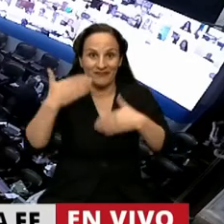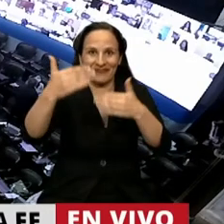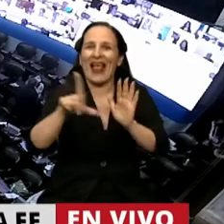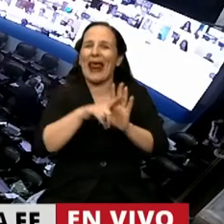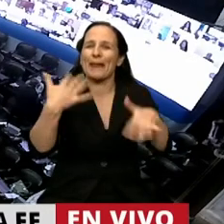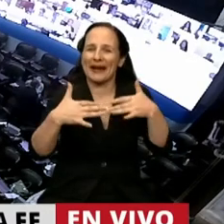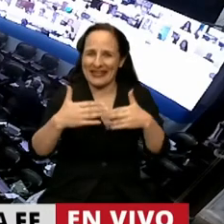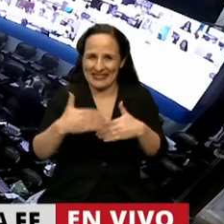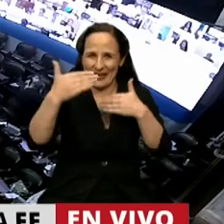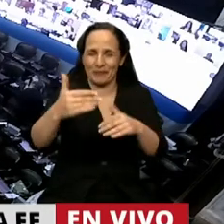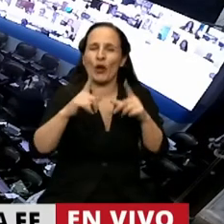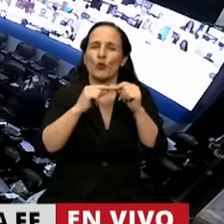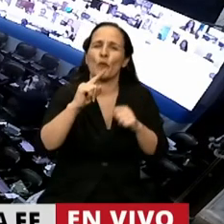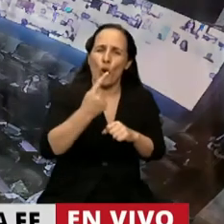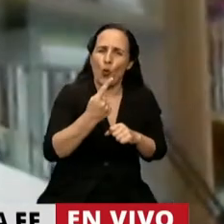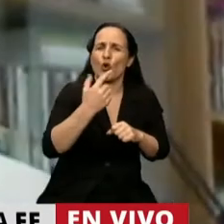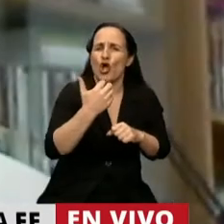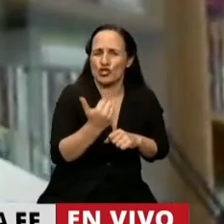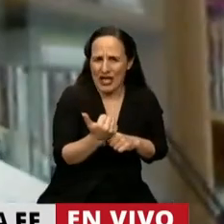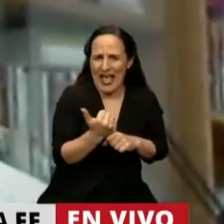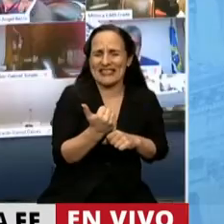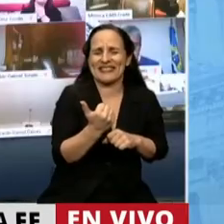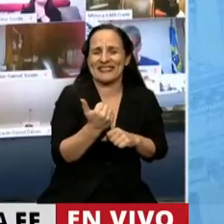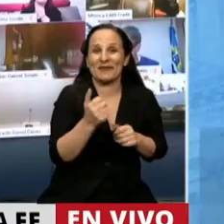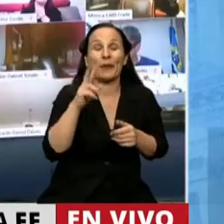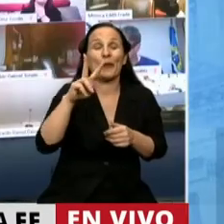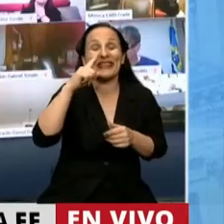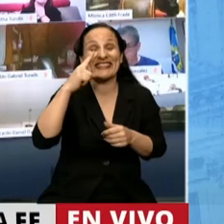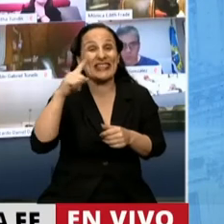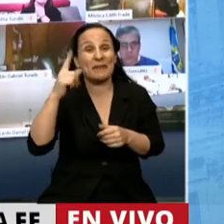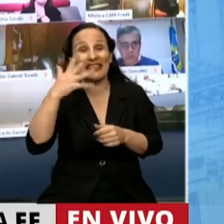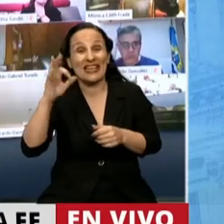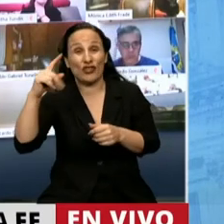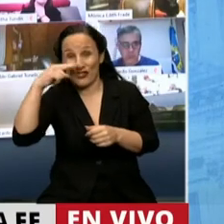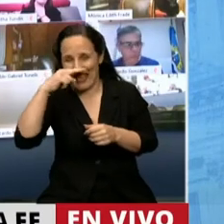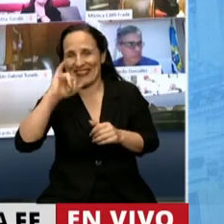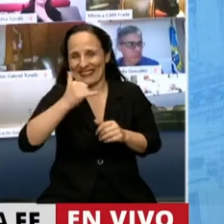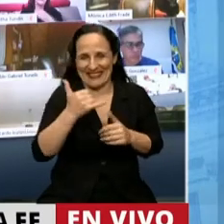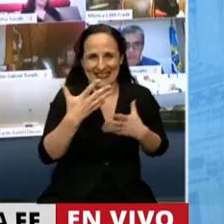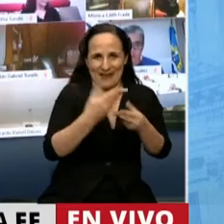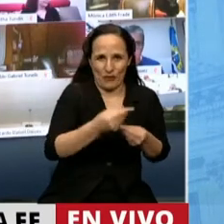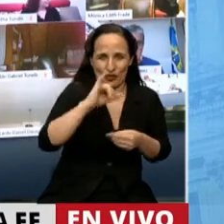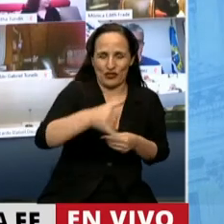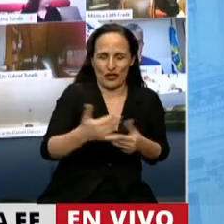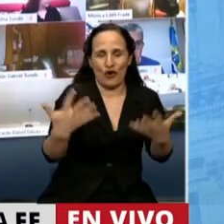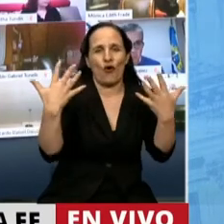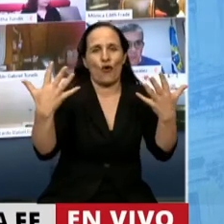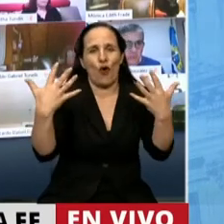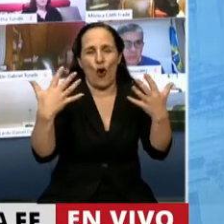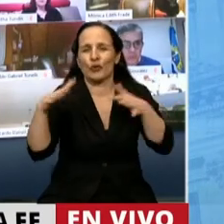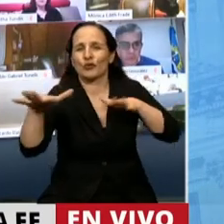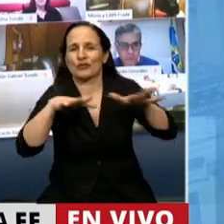la ley de emergencia en los artículos 1, 6, de la 27.507, por obvias razones de